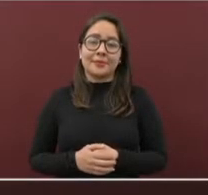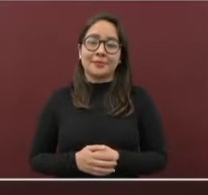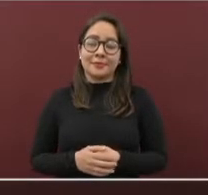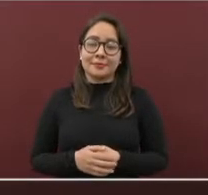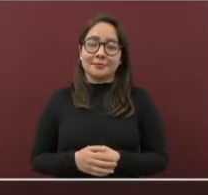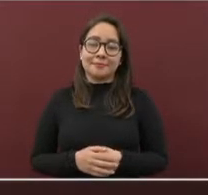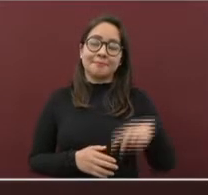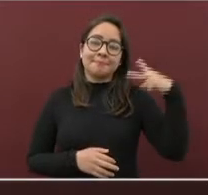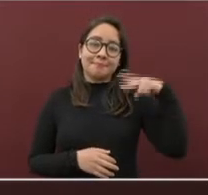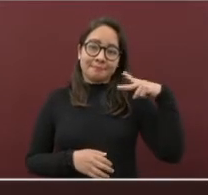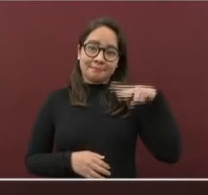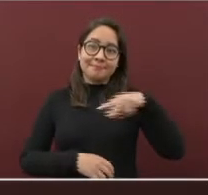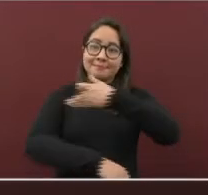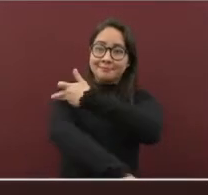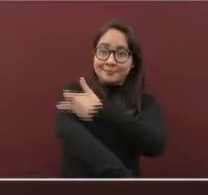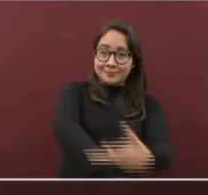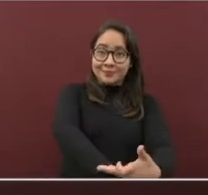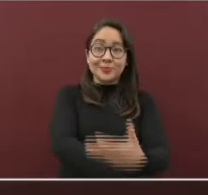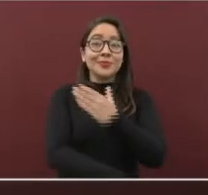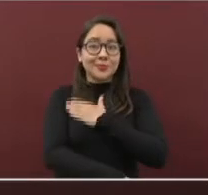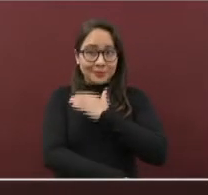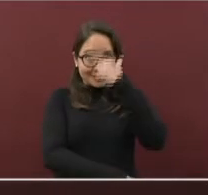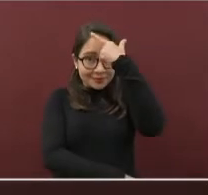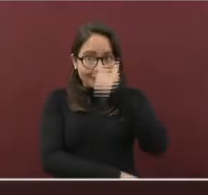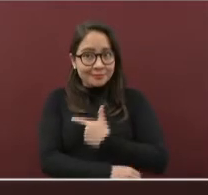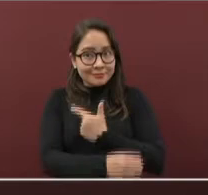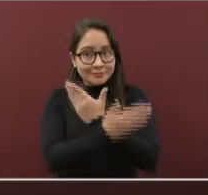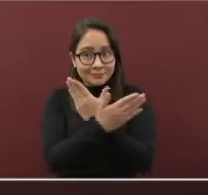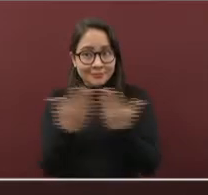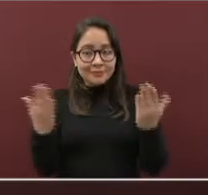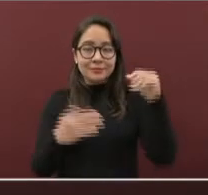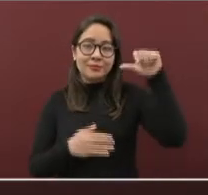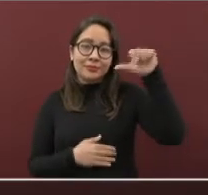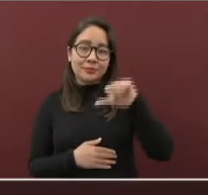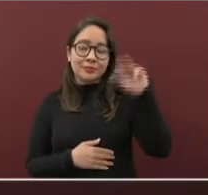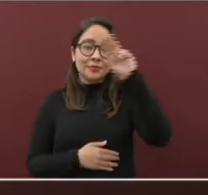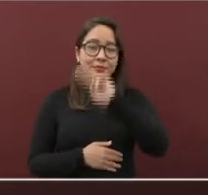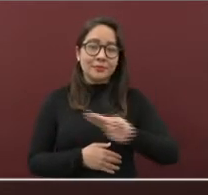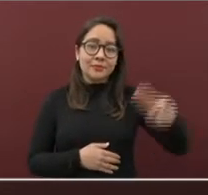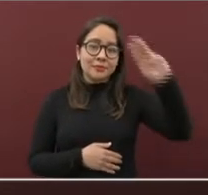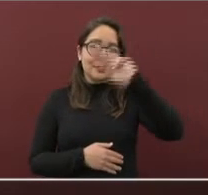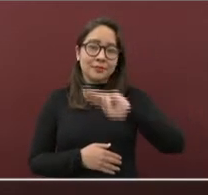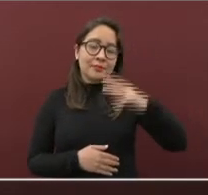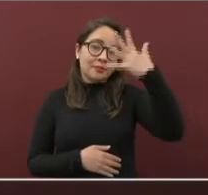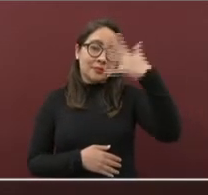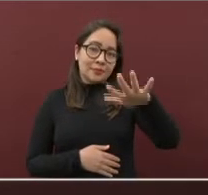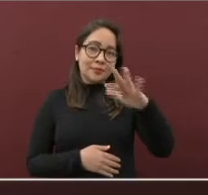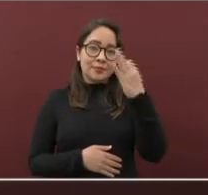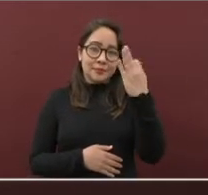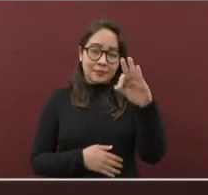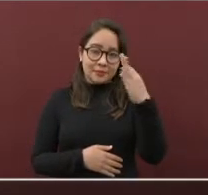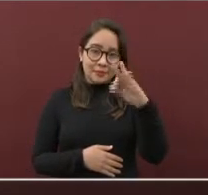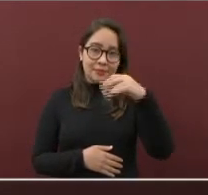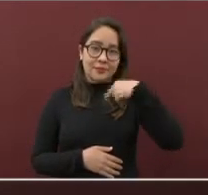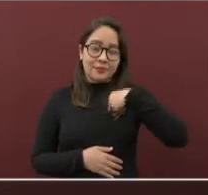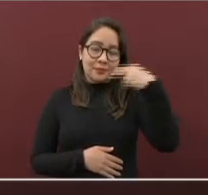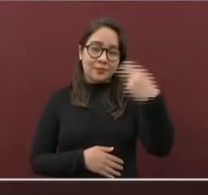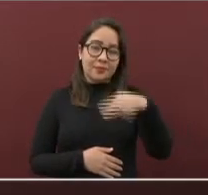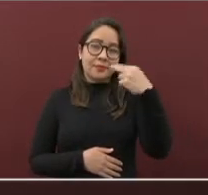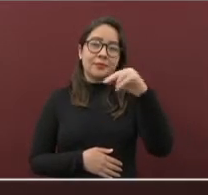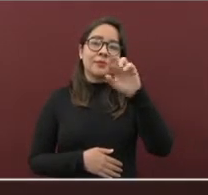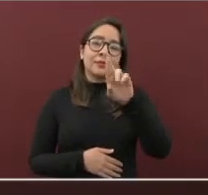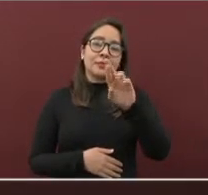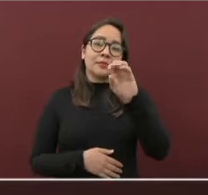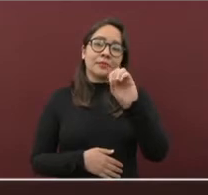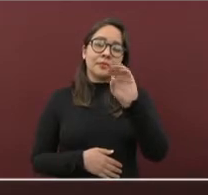Respetable familia veracruzana, muy buenas noches. Es miércoles 10 de febrero. Un servidor, Roberto Ramos Alor,